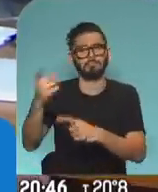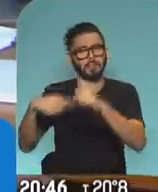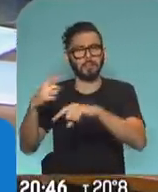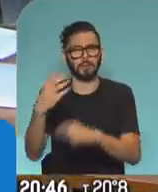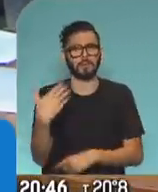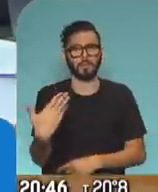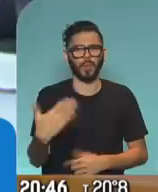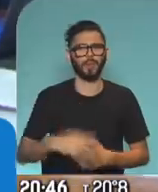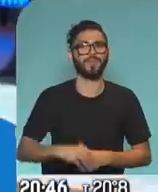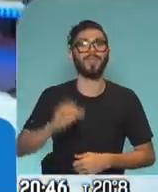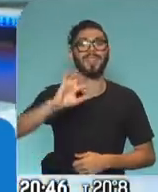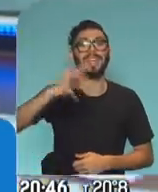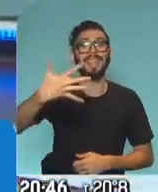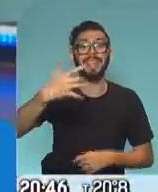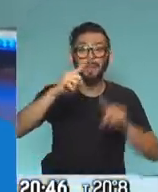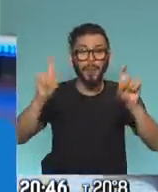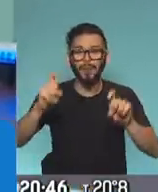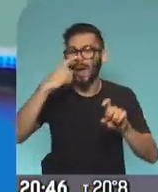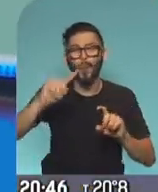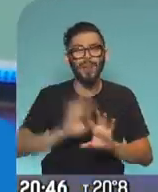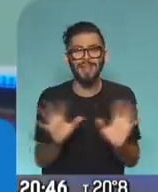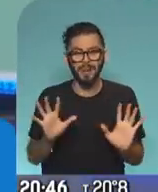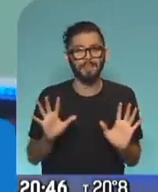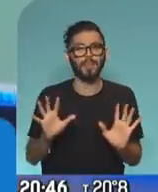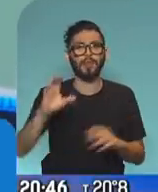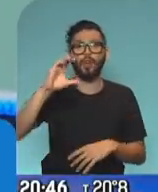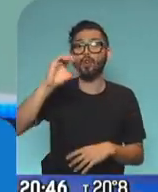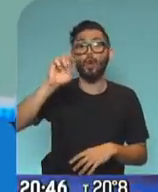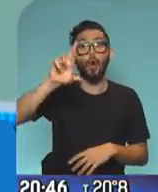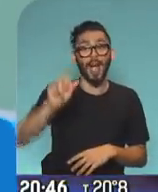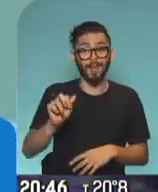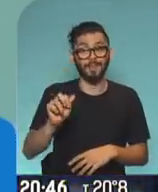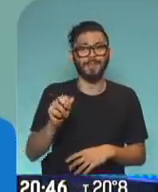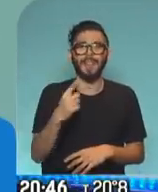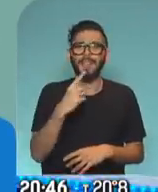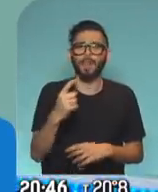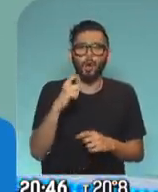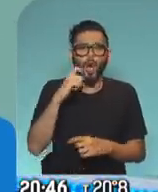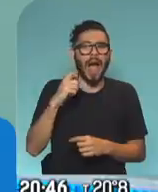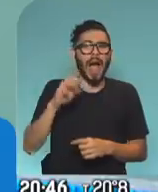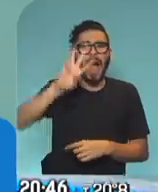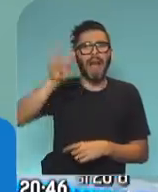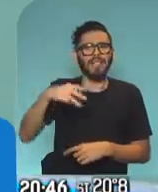La quinta pregunta y última, a ver, Cora, recibió un WhatsApp de ANSES,